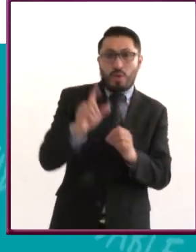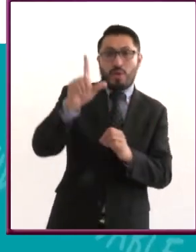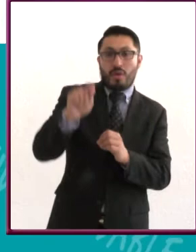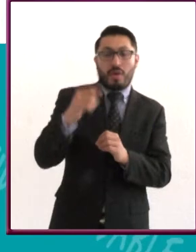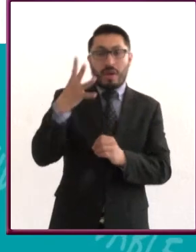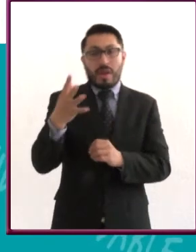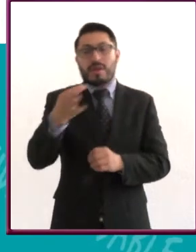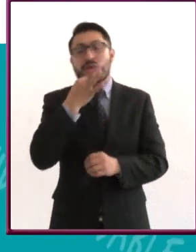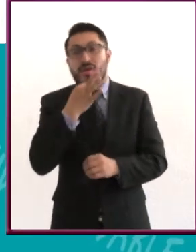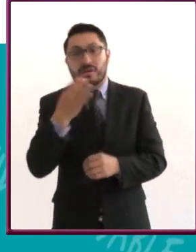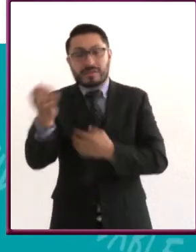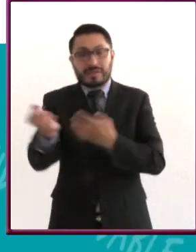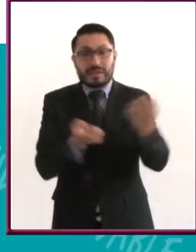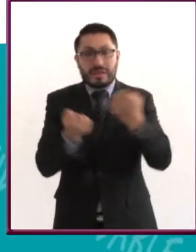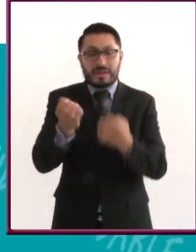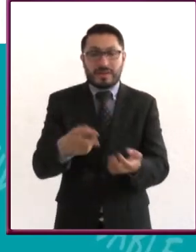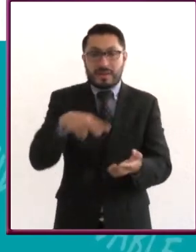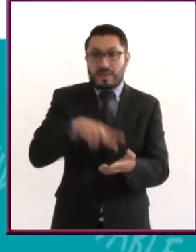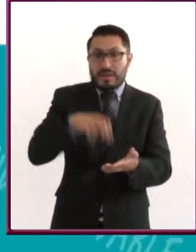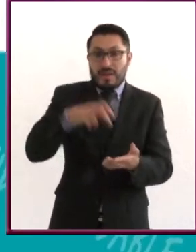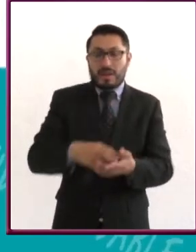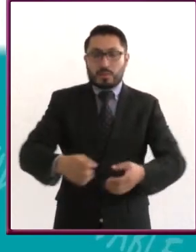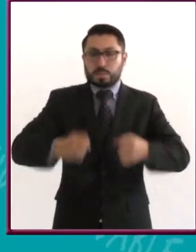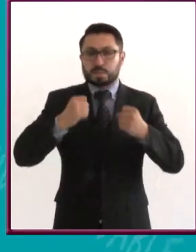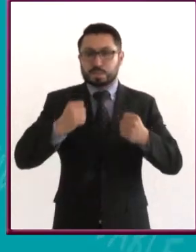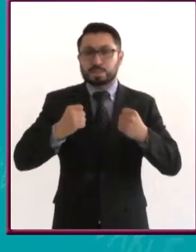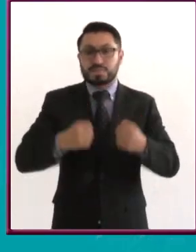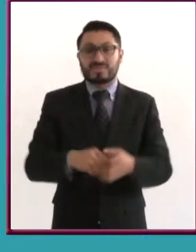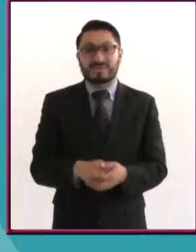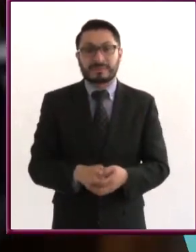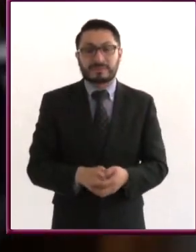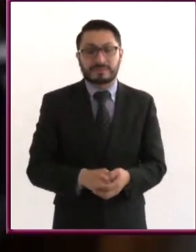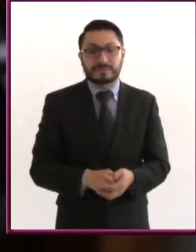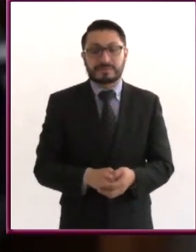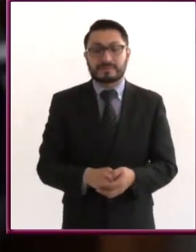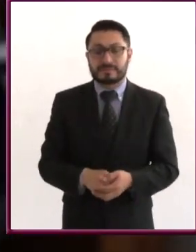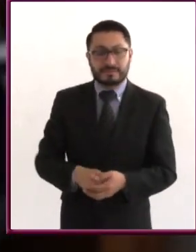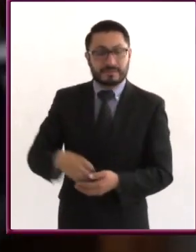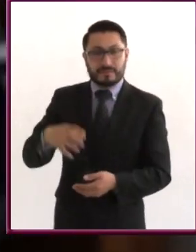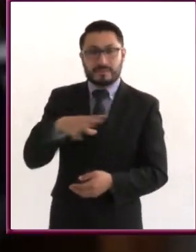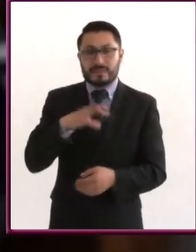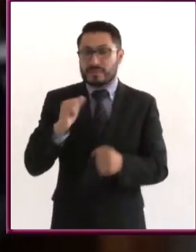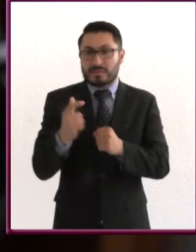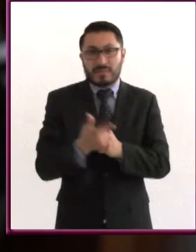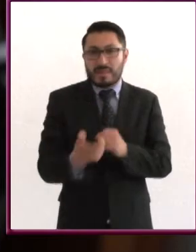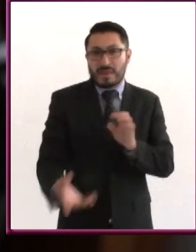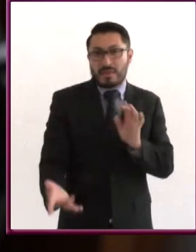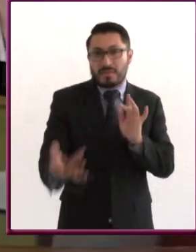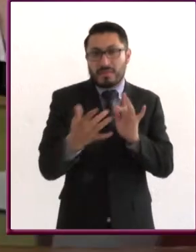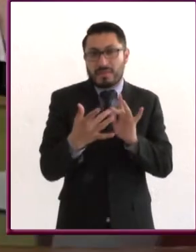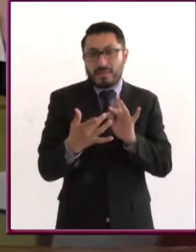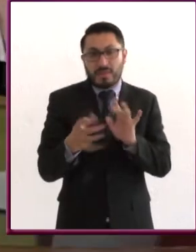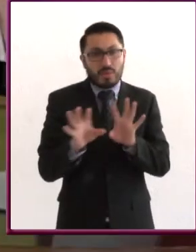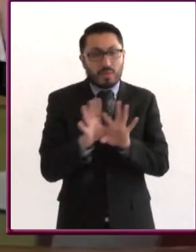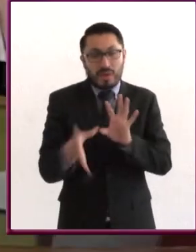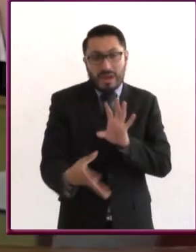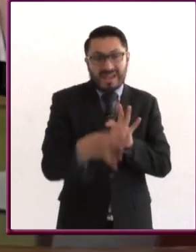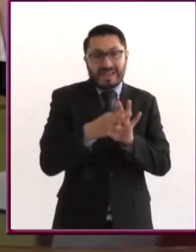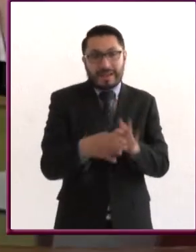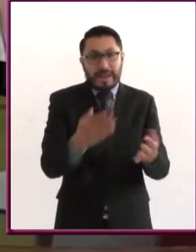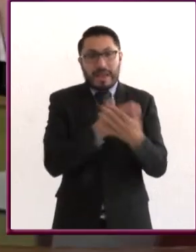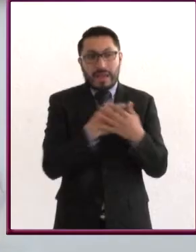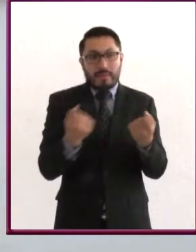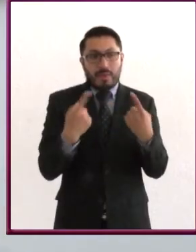minutos de actividad física aeróbica vigorosa. ¿Existe algún vínculo entre el amor propio y el